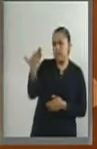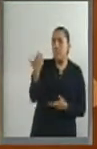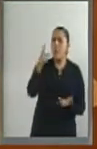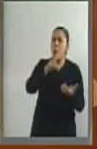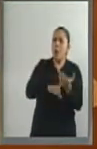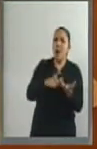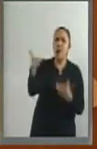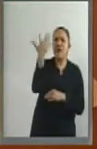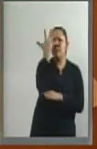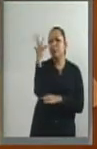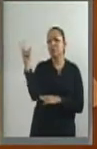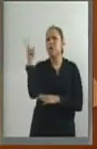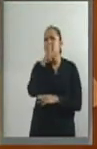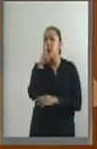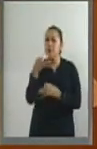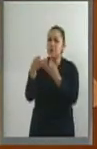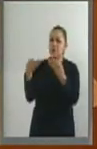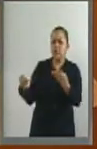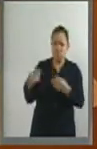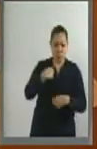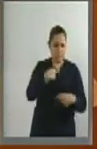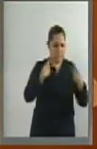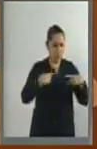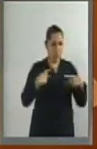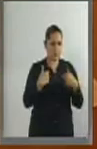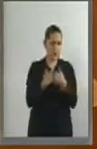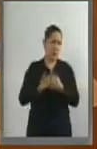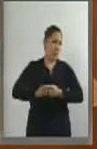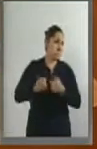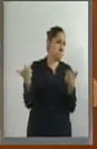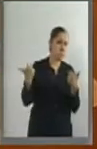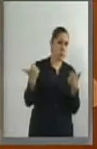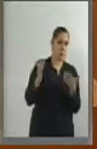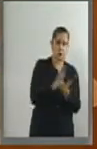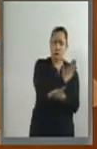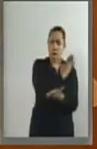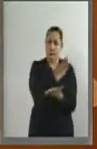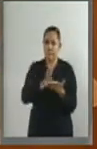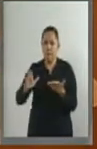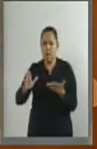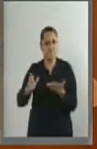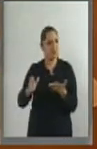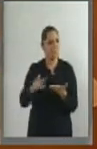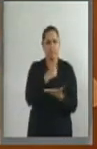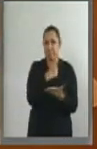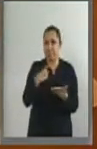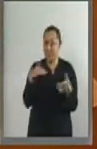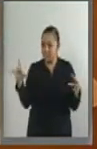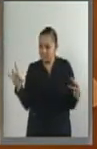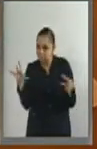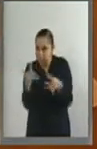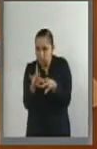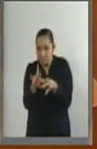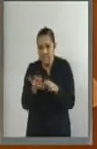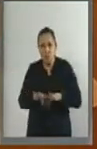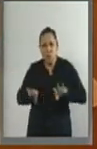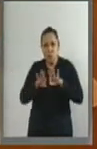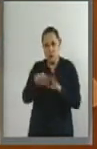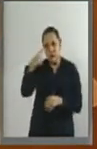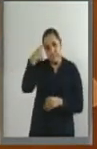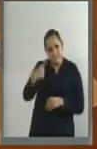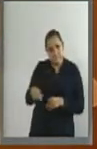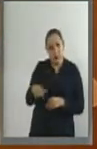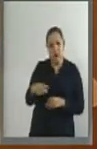naturaleza y facilite el buen vivir. Una forma de desarrollo sustentable es